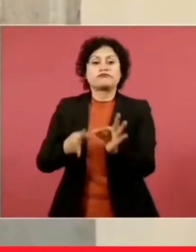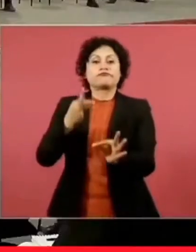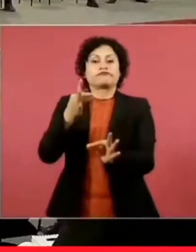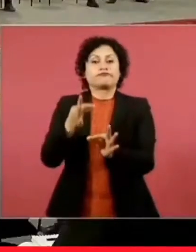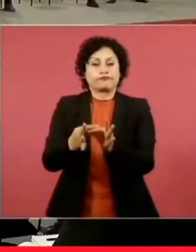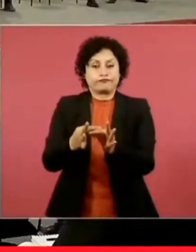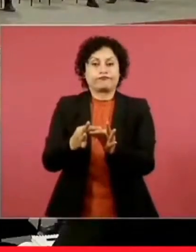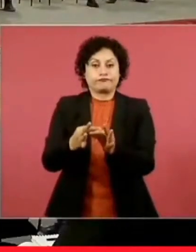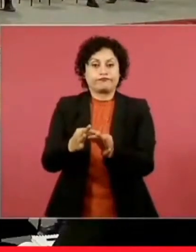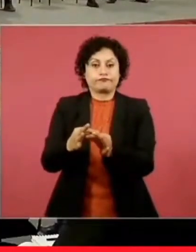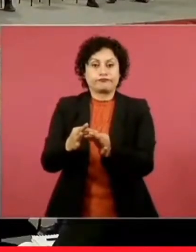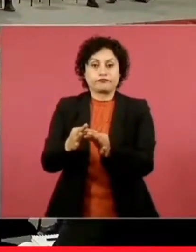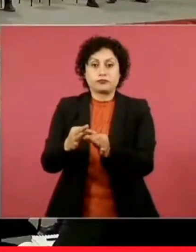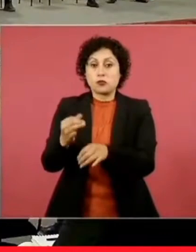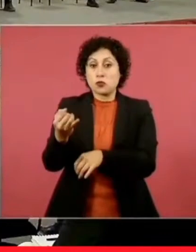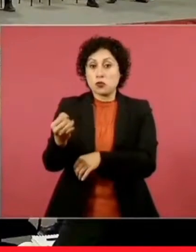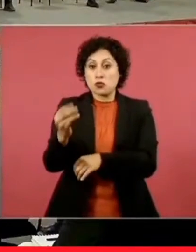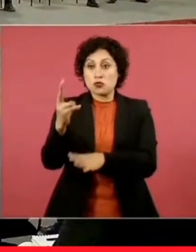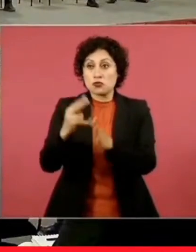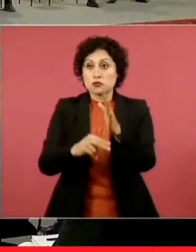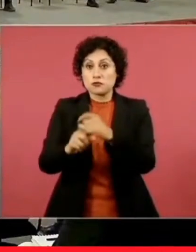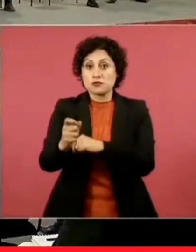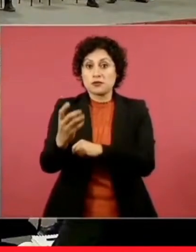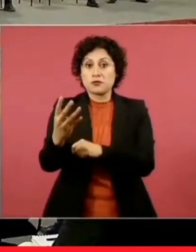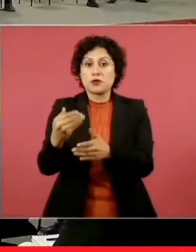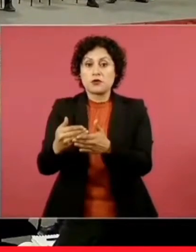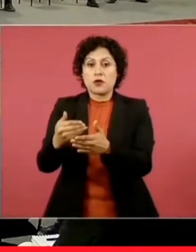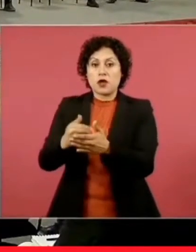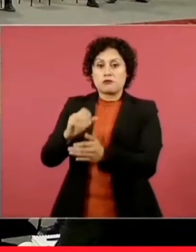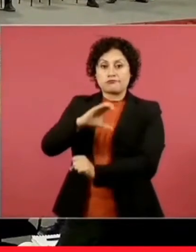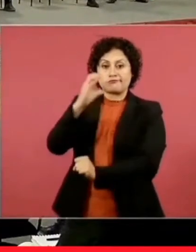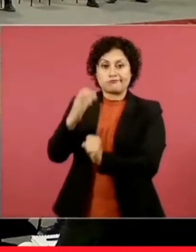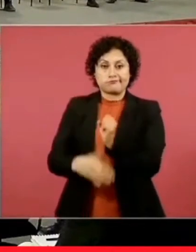concluidas antes de junio del próximo año. Muchas gracias.